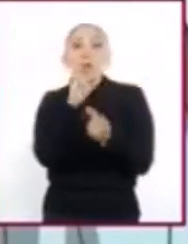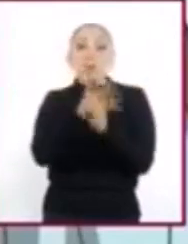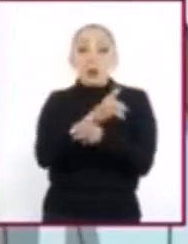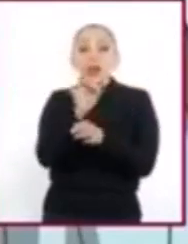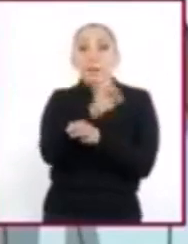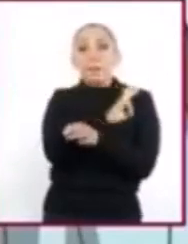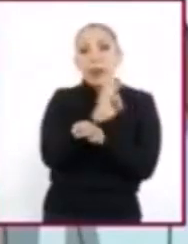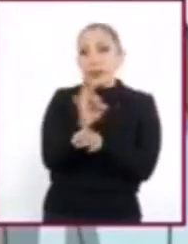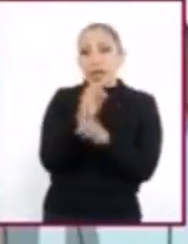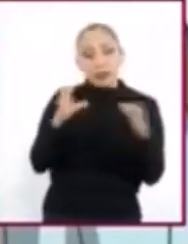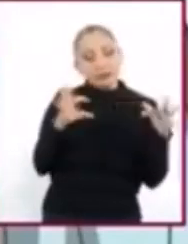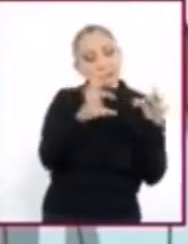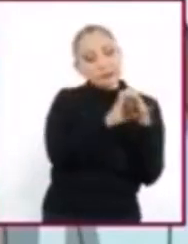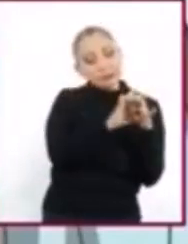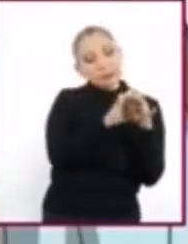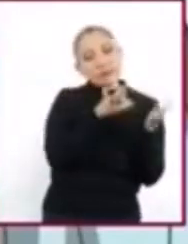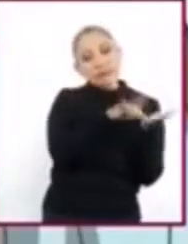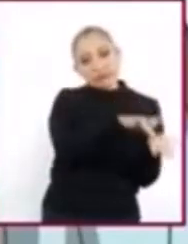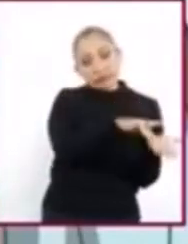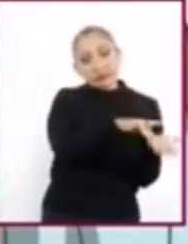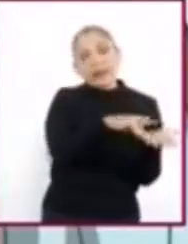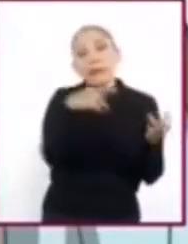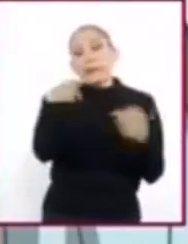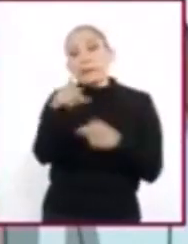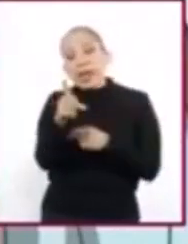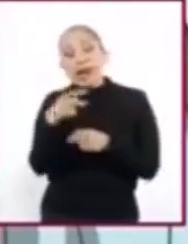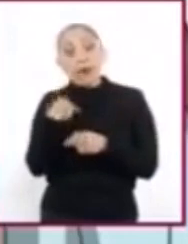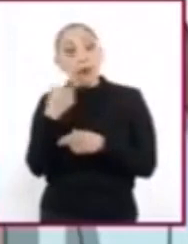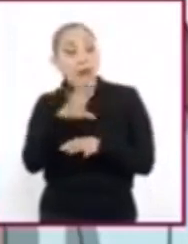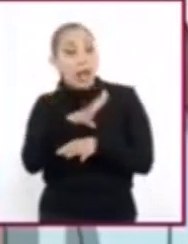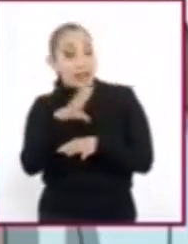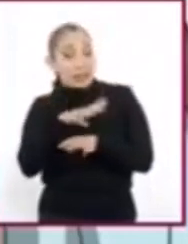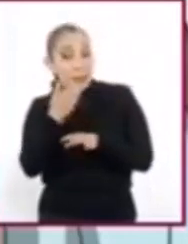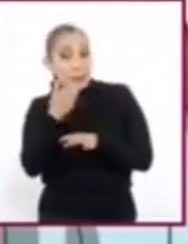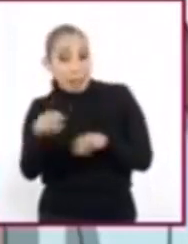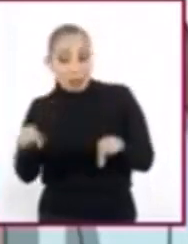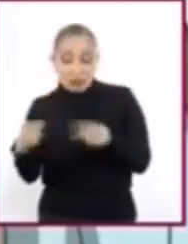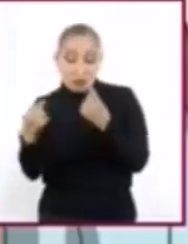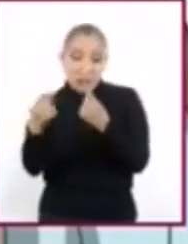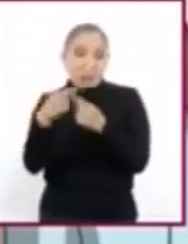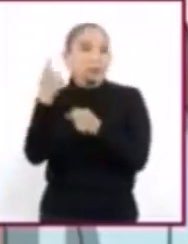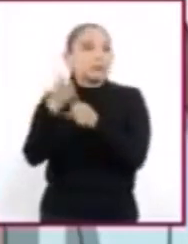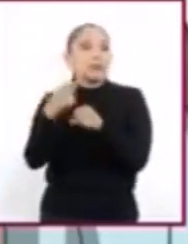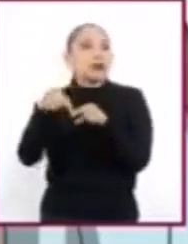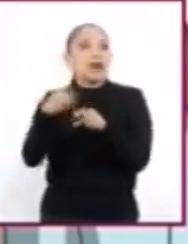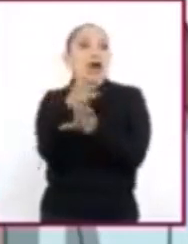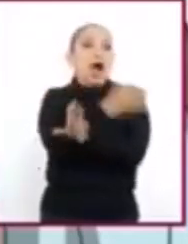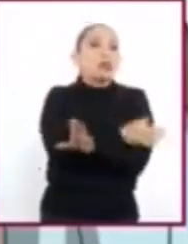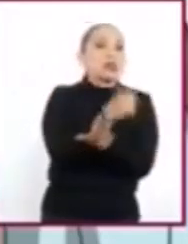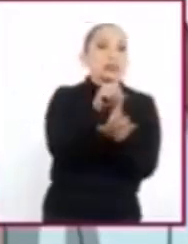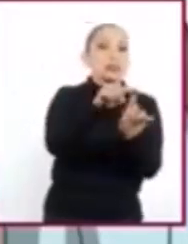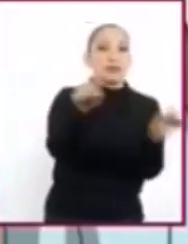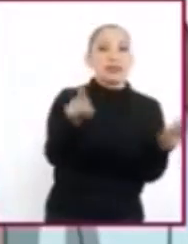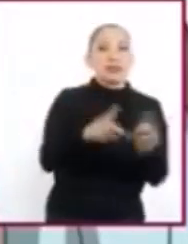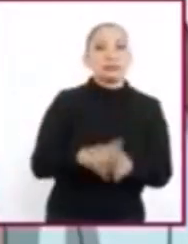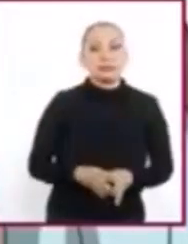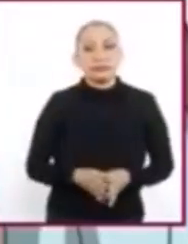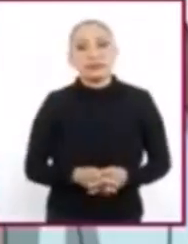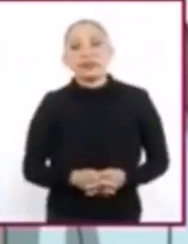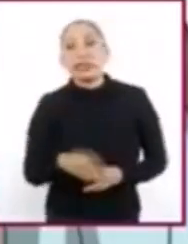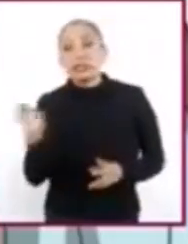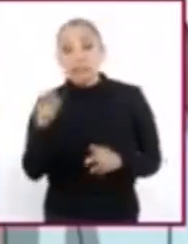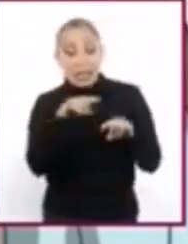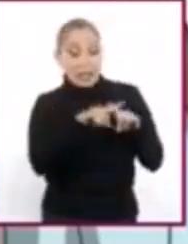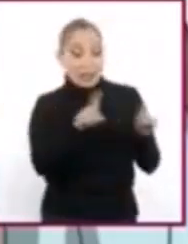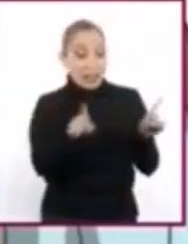puede ser complementaria. Sin embargo, para que exista un conflicto, en principio, debe haber diferencia. Si la